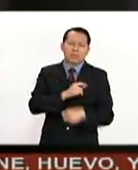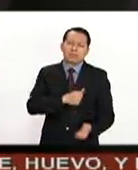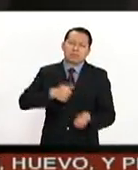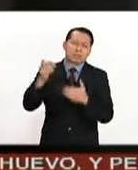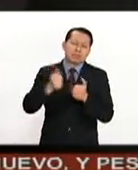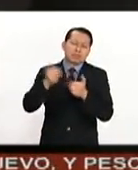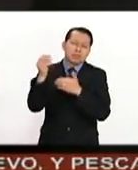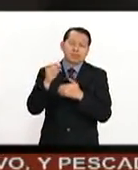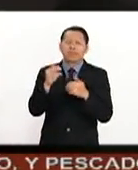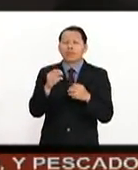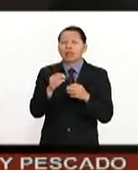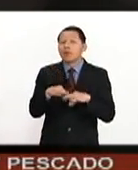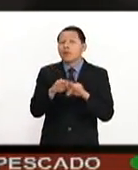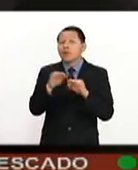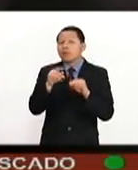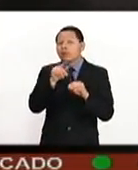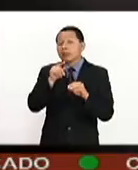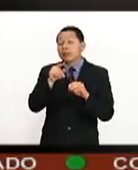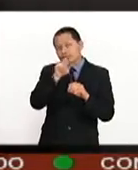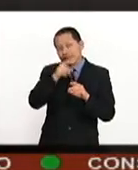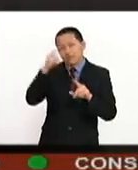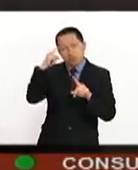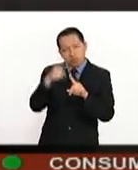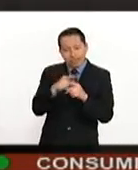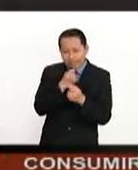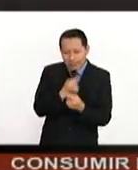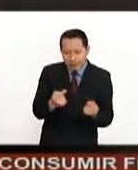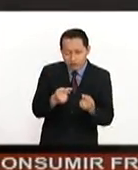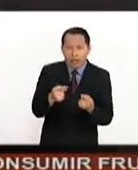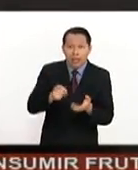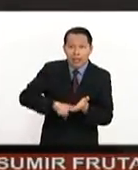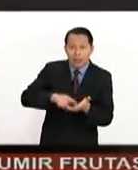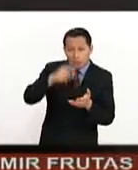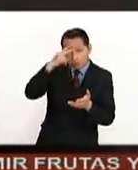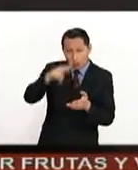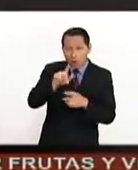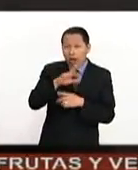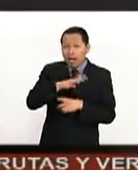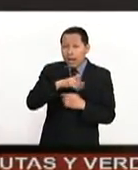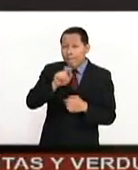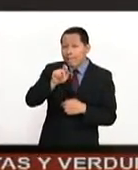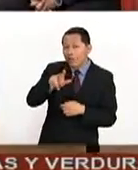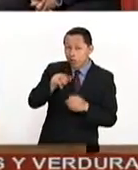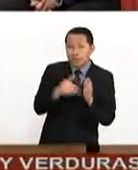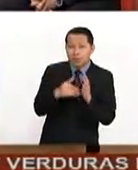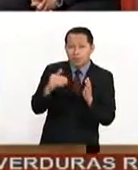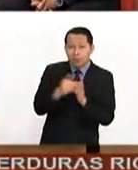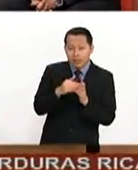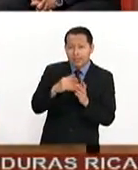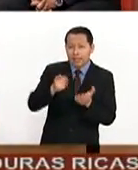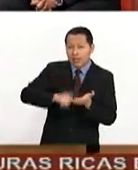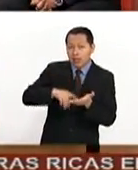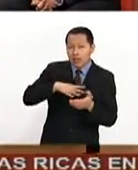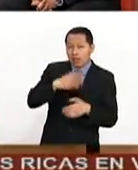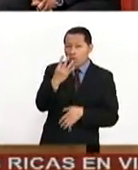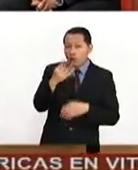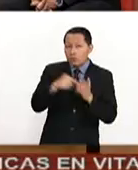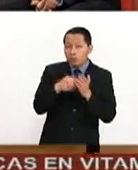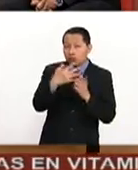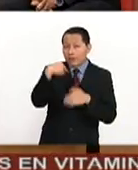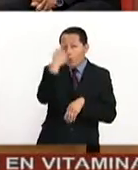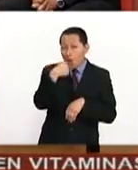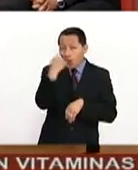obviamente, enfocando a nuestros niños. México tiene 28 millones de niños, los cuales consumen 4.5 horas de contenidos diarios